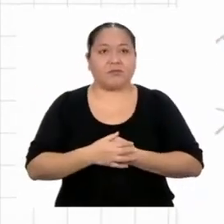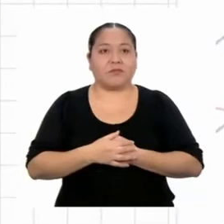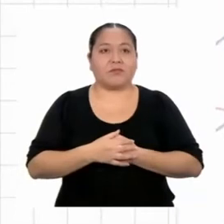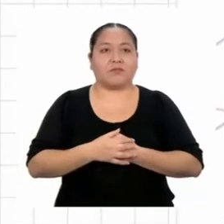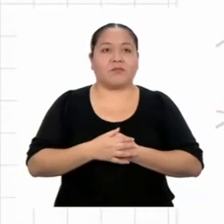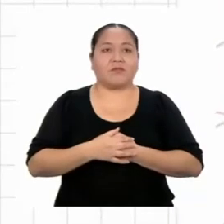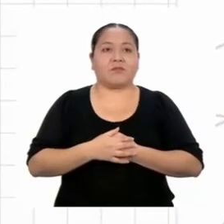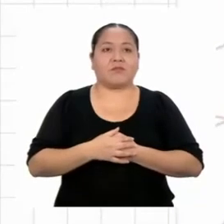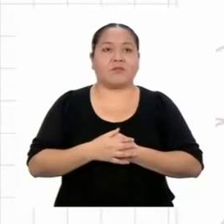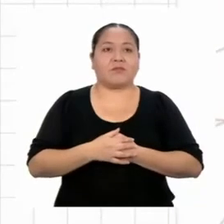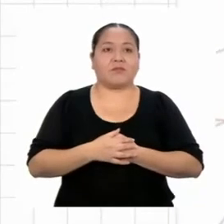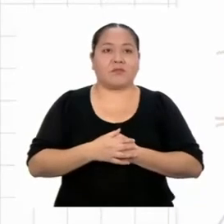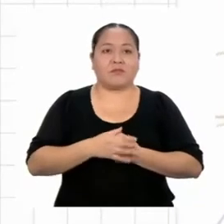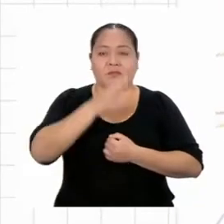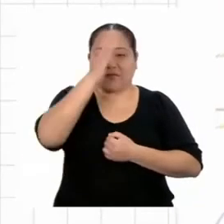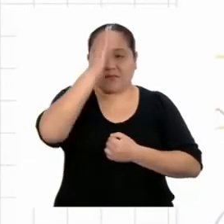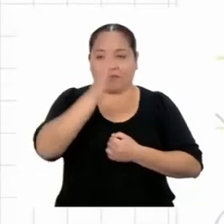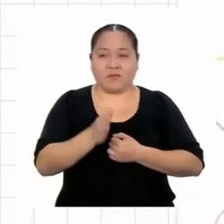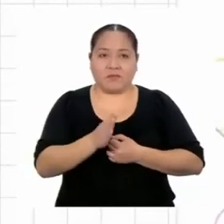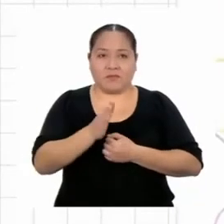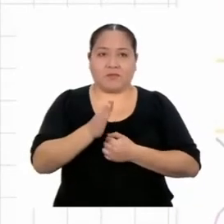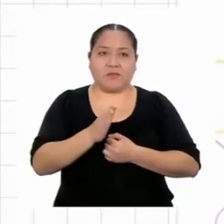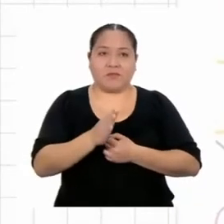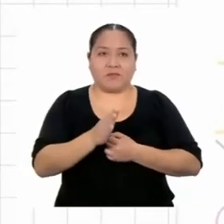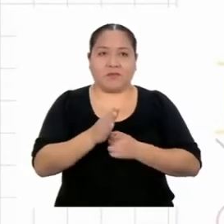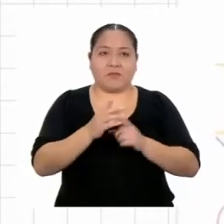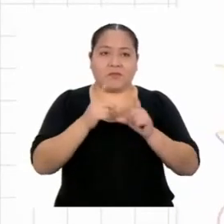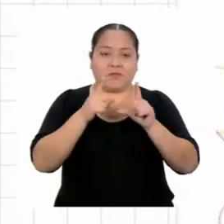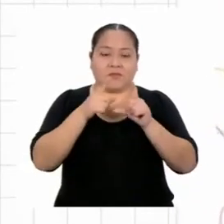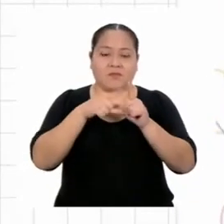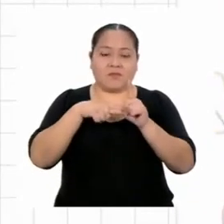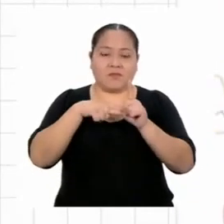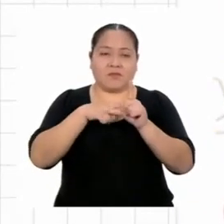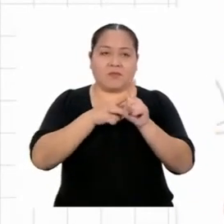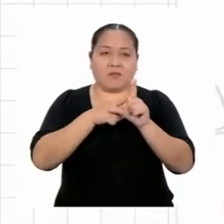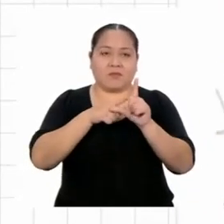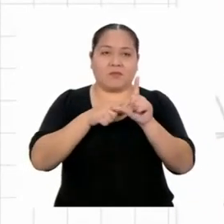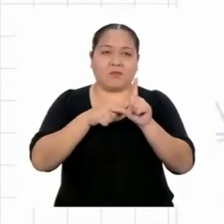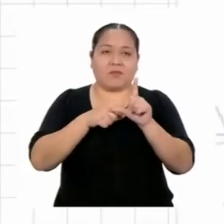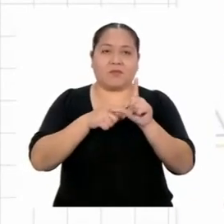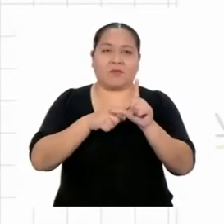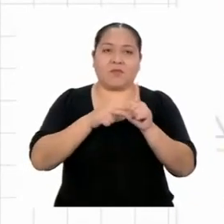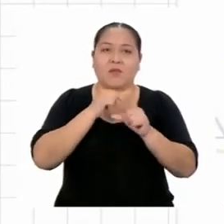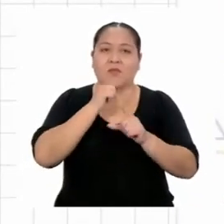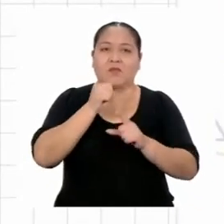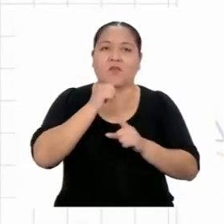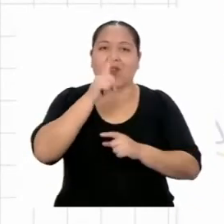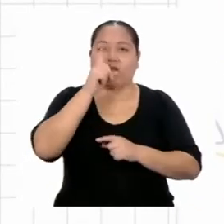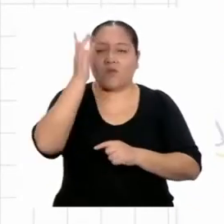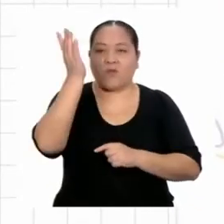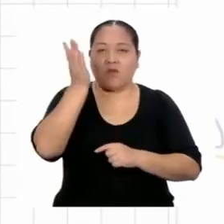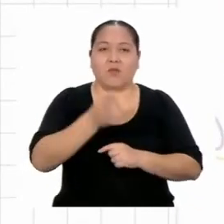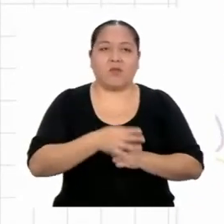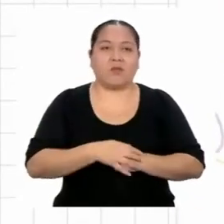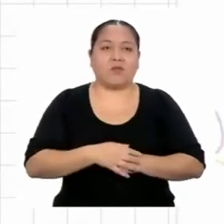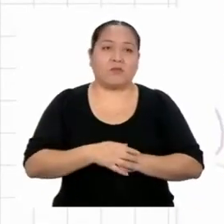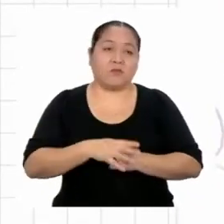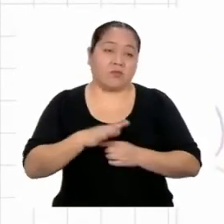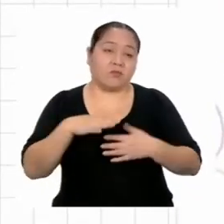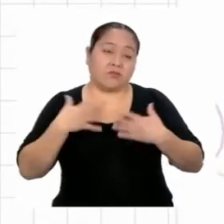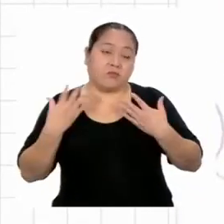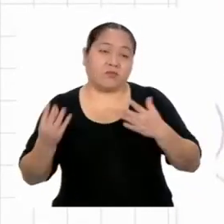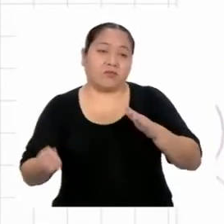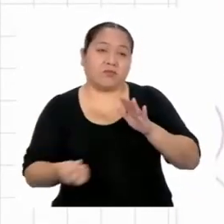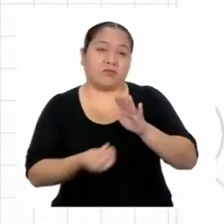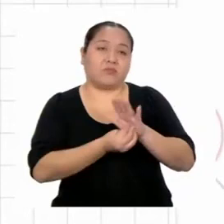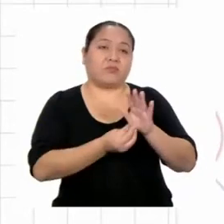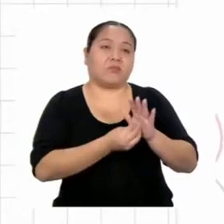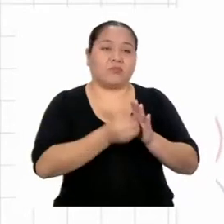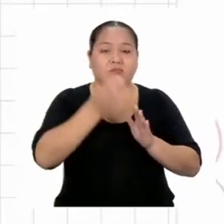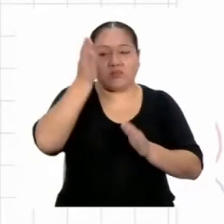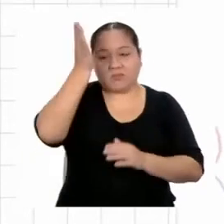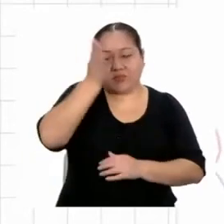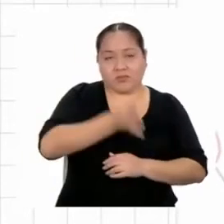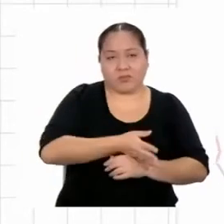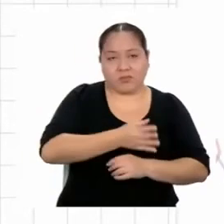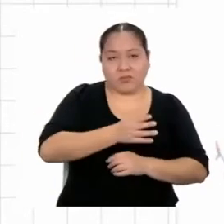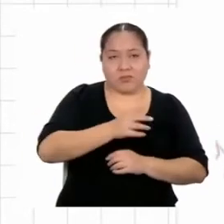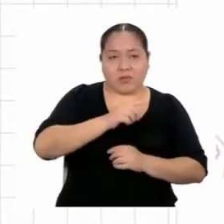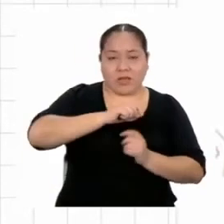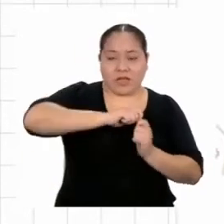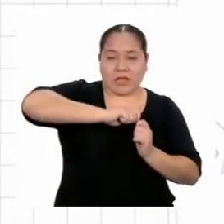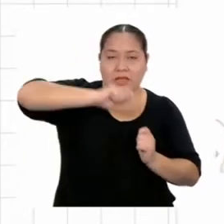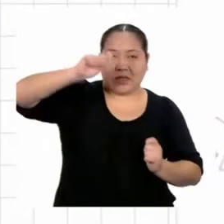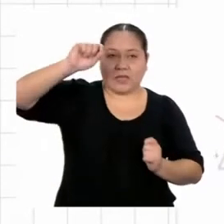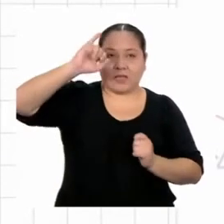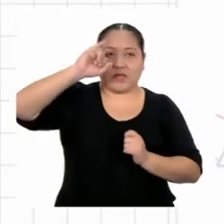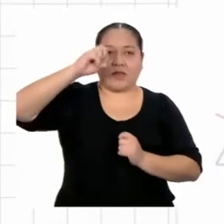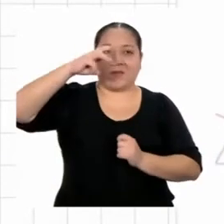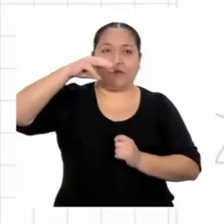Aquí tenemos un lado, un ángulo y me faltaría un lado. Podemos agregarle una línea imaginaria también,